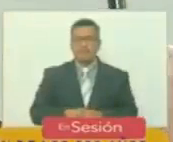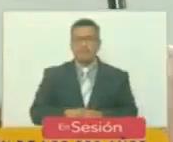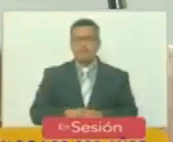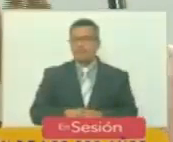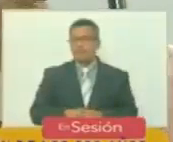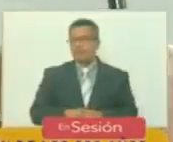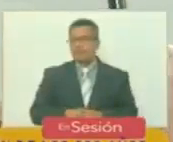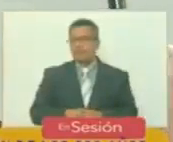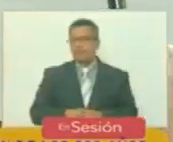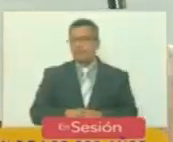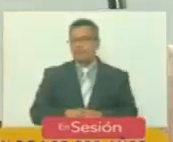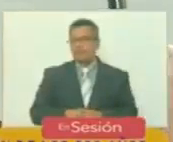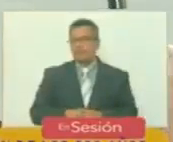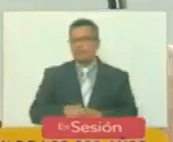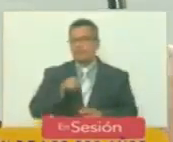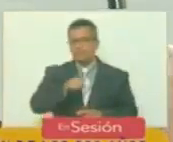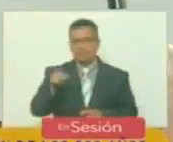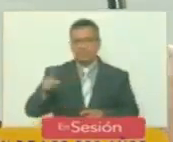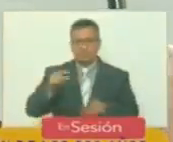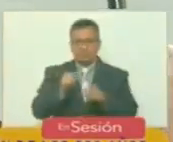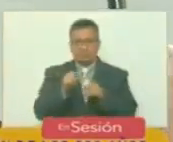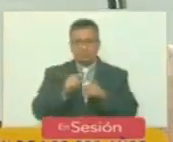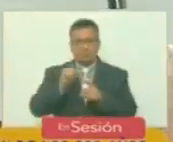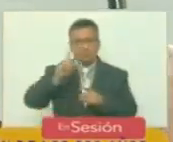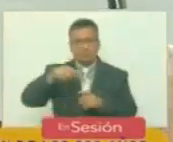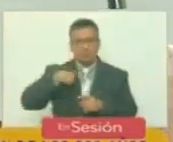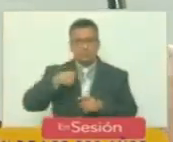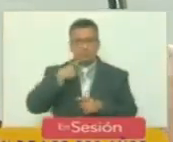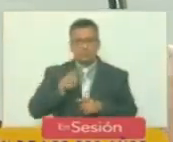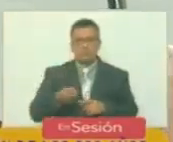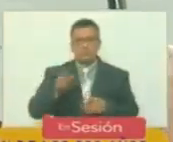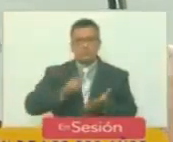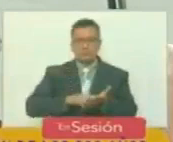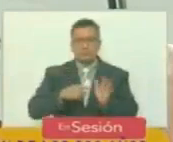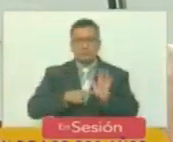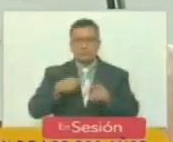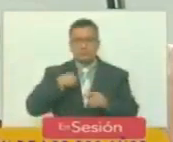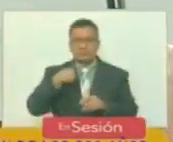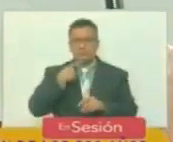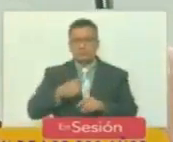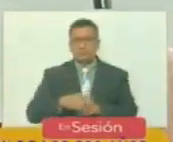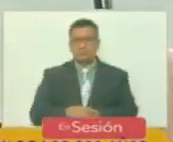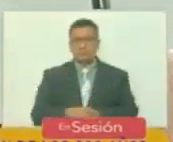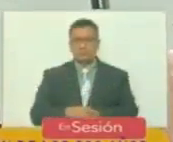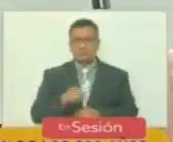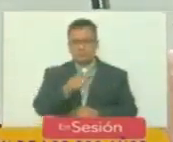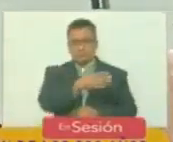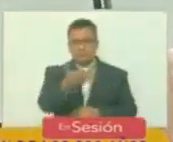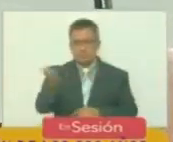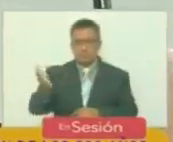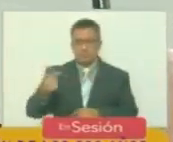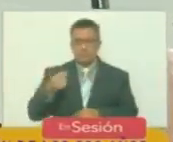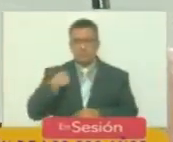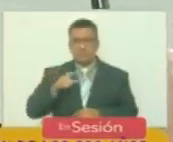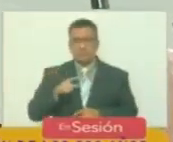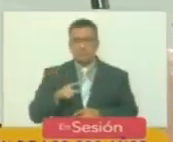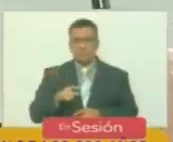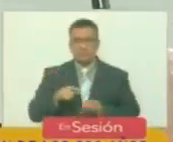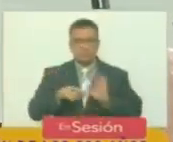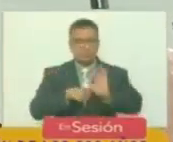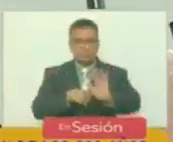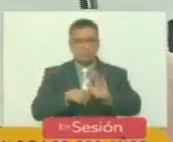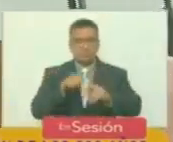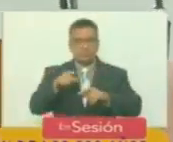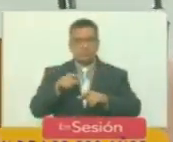una de esas frases también que quiero retomar dice ellos en ellos en los que se revelan